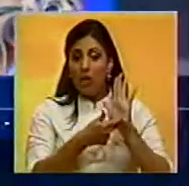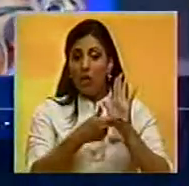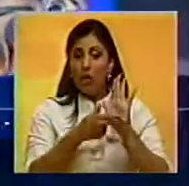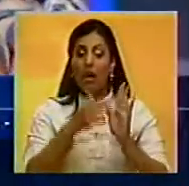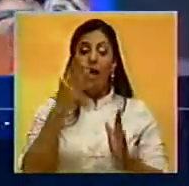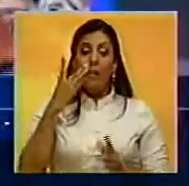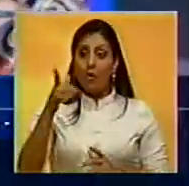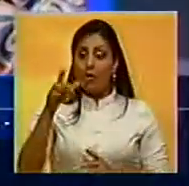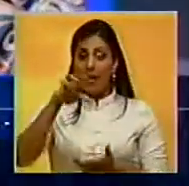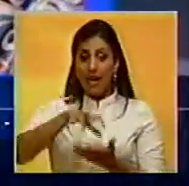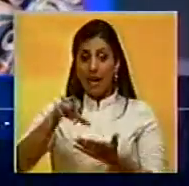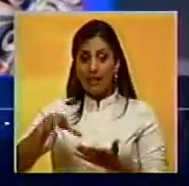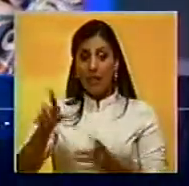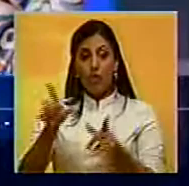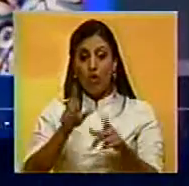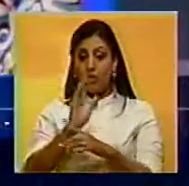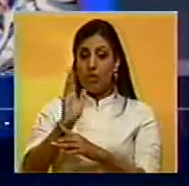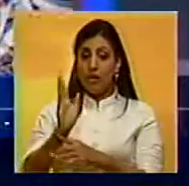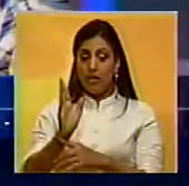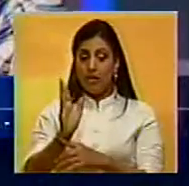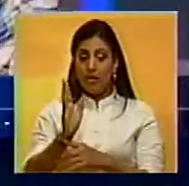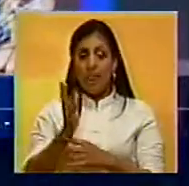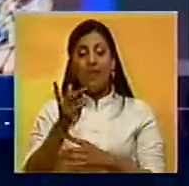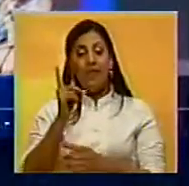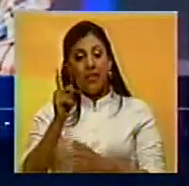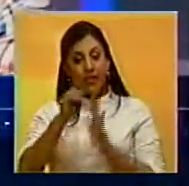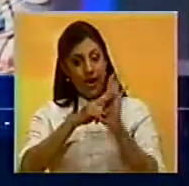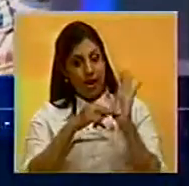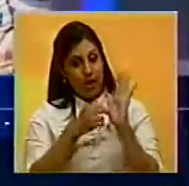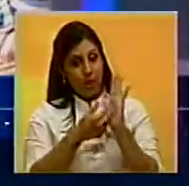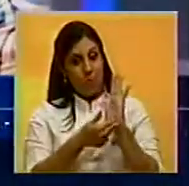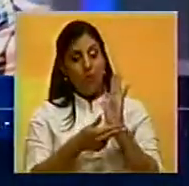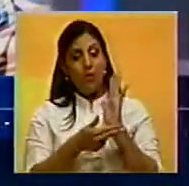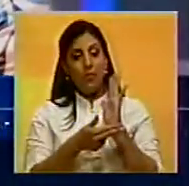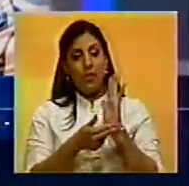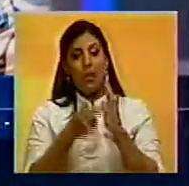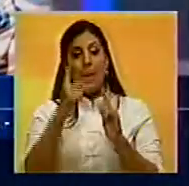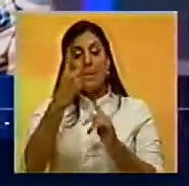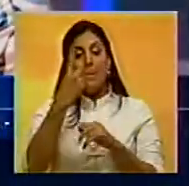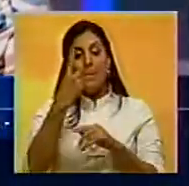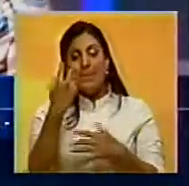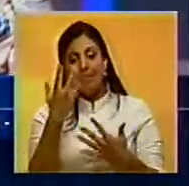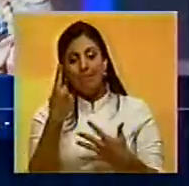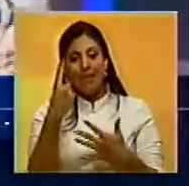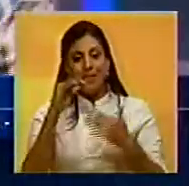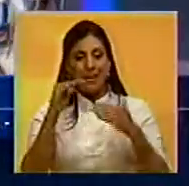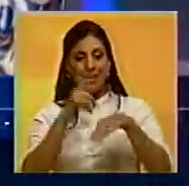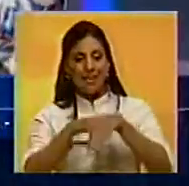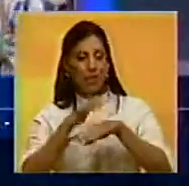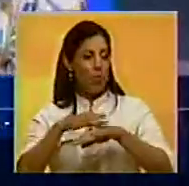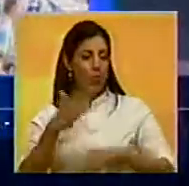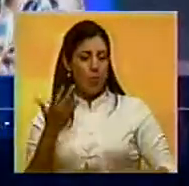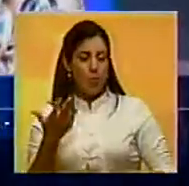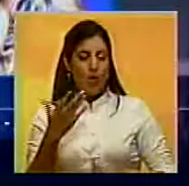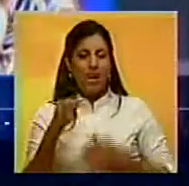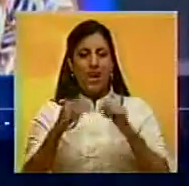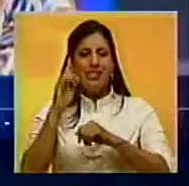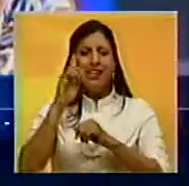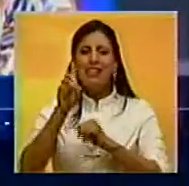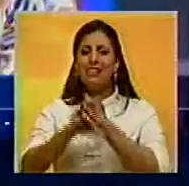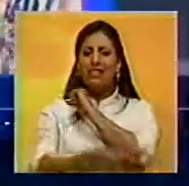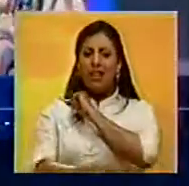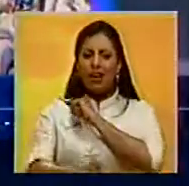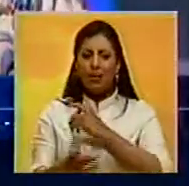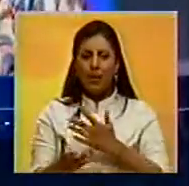caso de esos estados que ya se dictó sentencia, se anula esta primera etapa porque cometieron fraude.